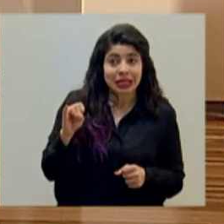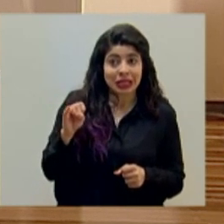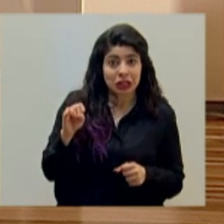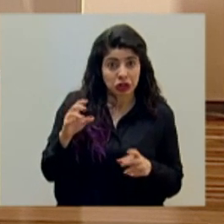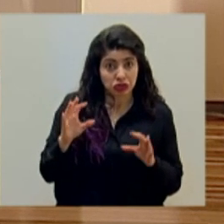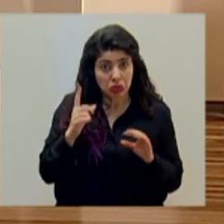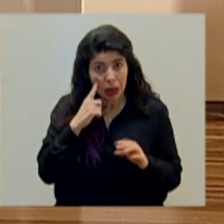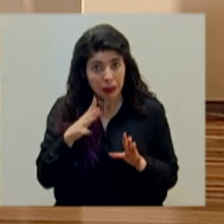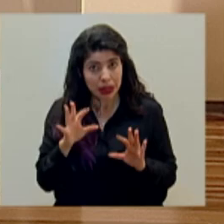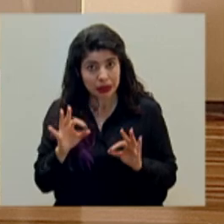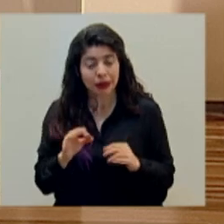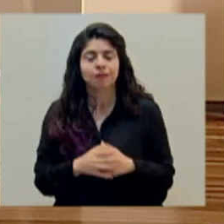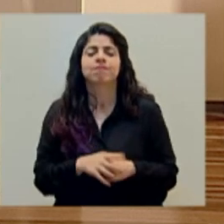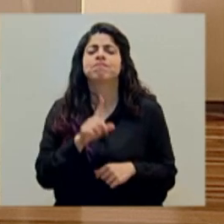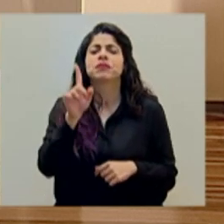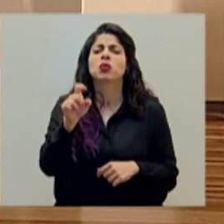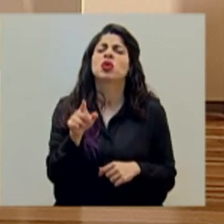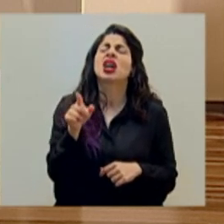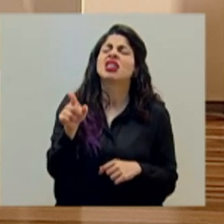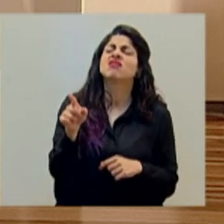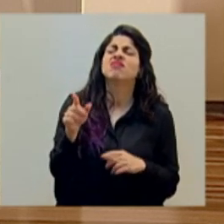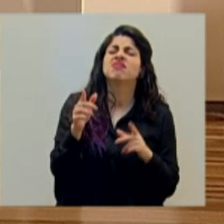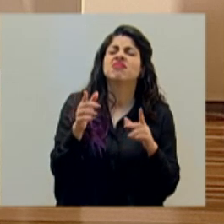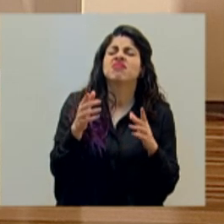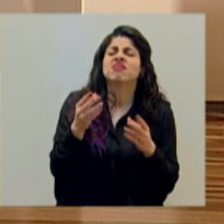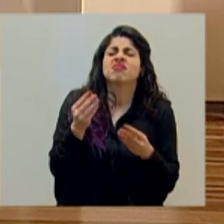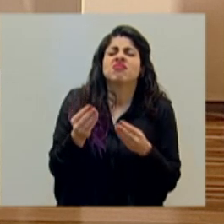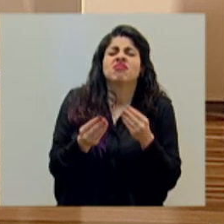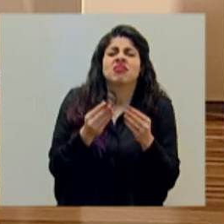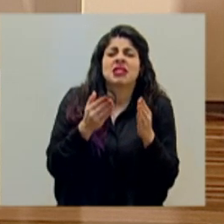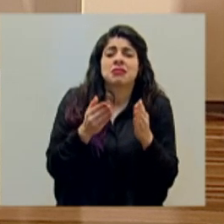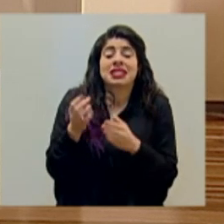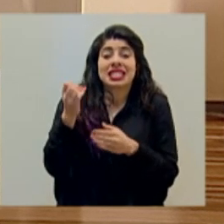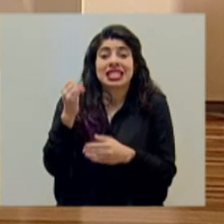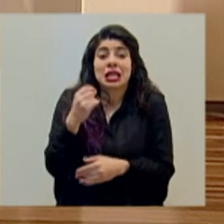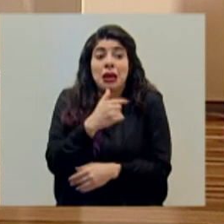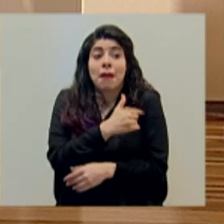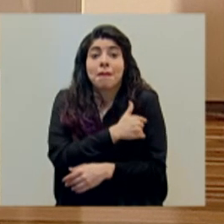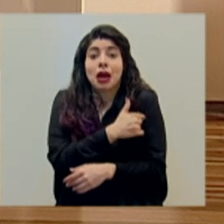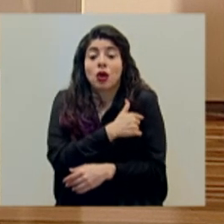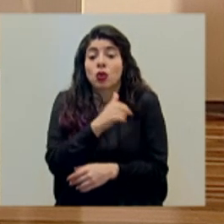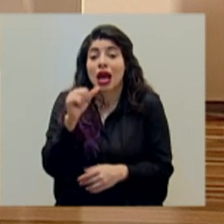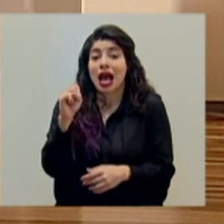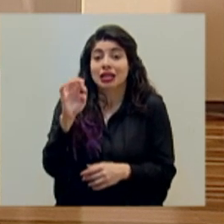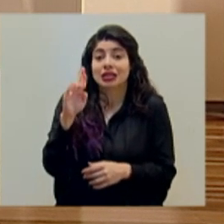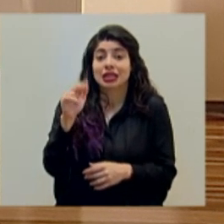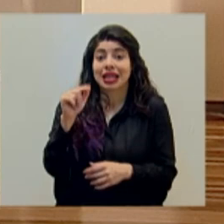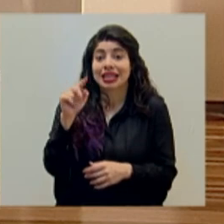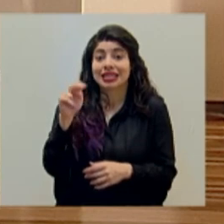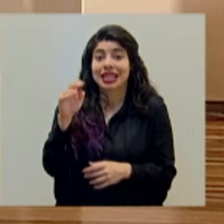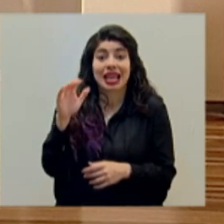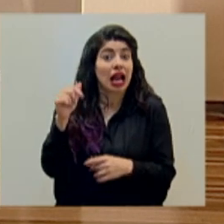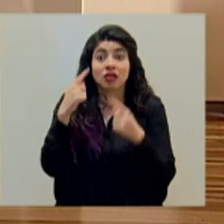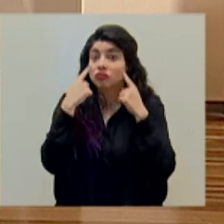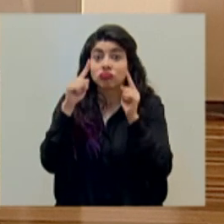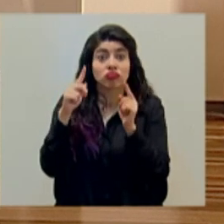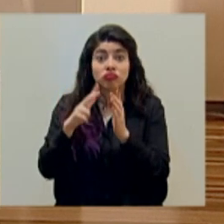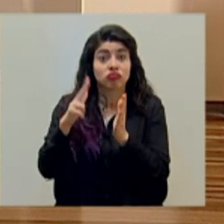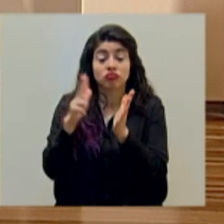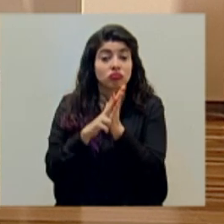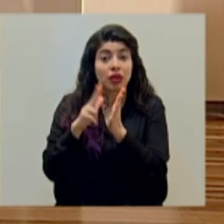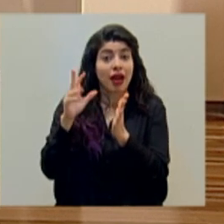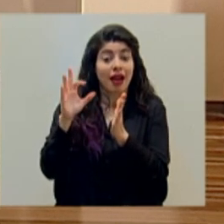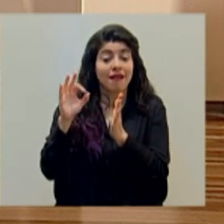haber. ¿Qué medidas se tomarían en caso de que la vacuna AstraZeneca no logre la aprobación de la FDA